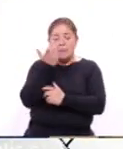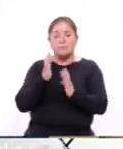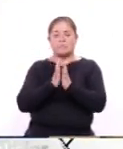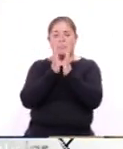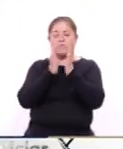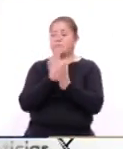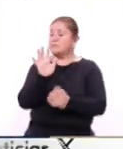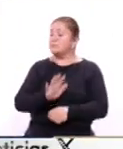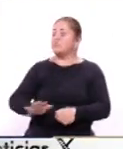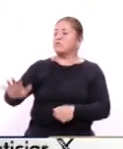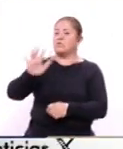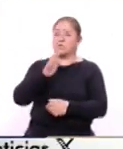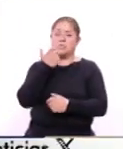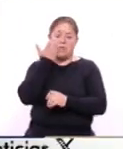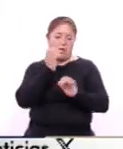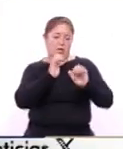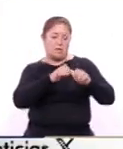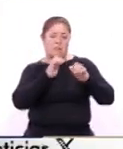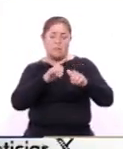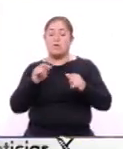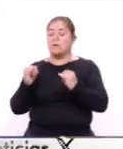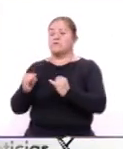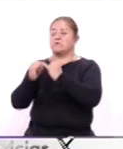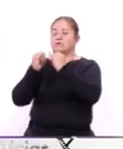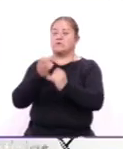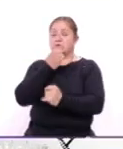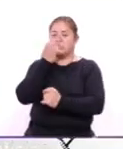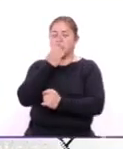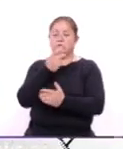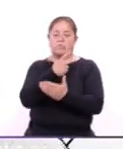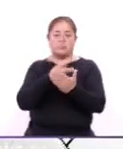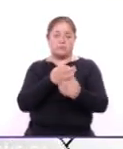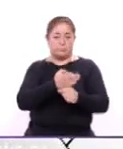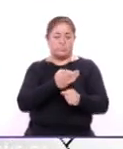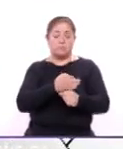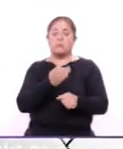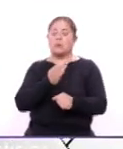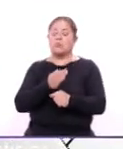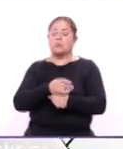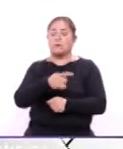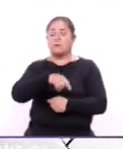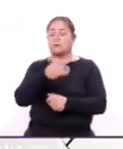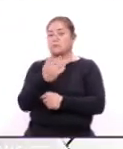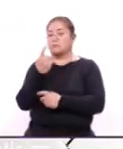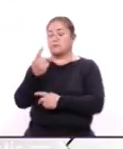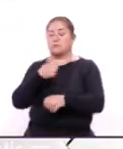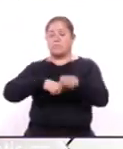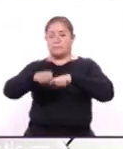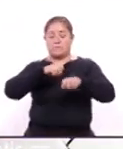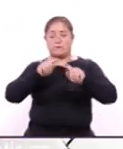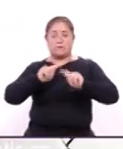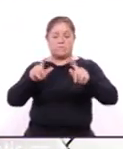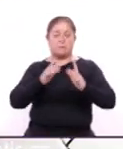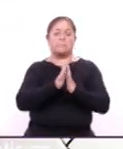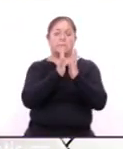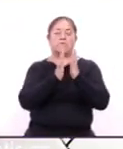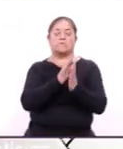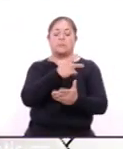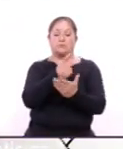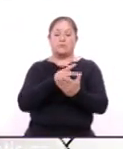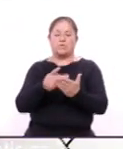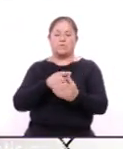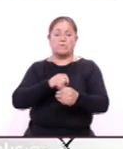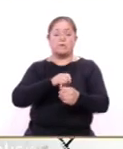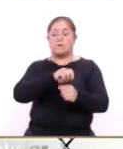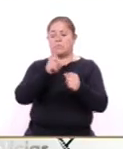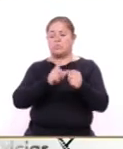participación de la industria e instituciones públicas en estos programas. Actualmente, 51 empresas taxcaltecas participan en el Programa Nacional de